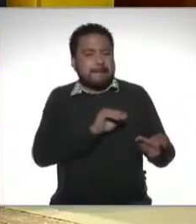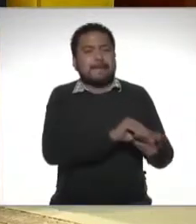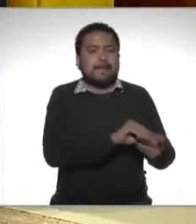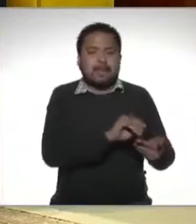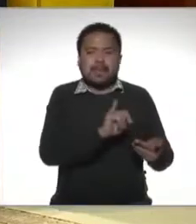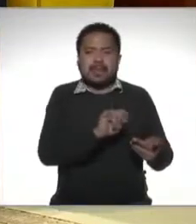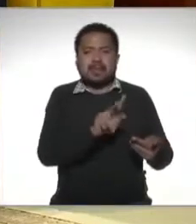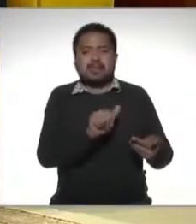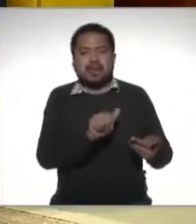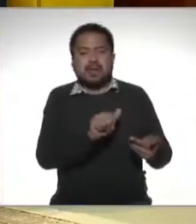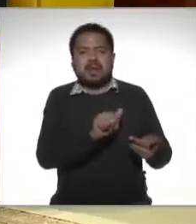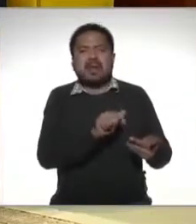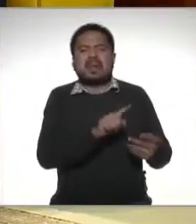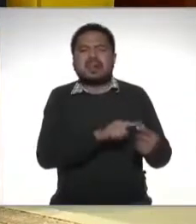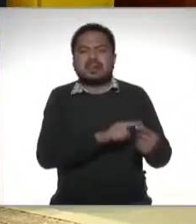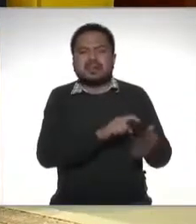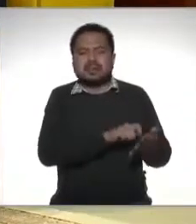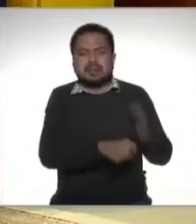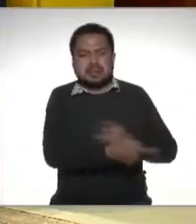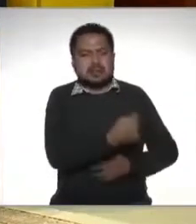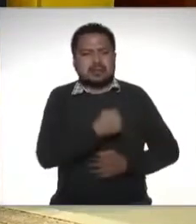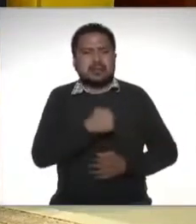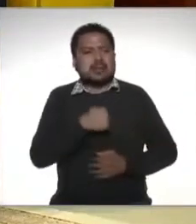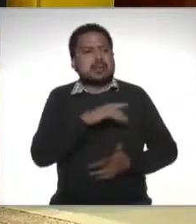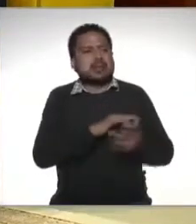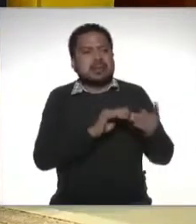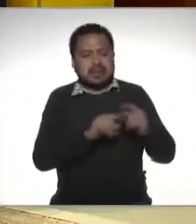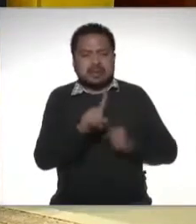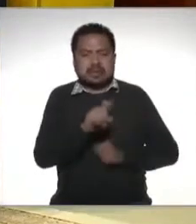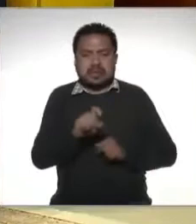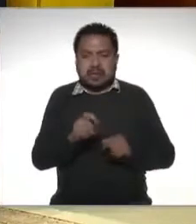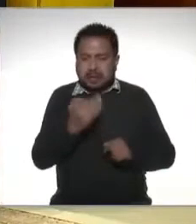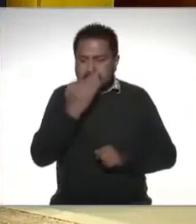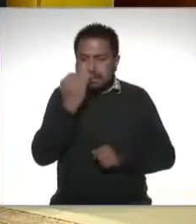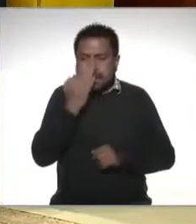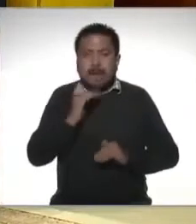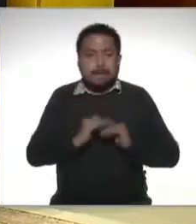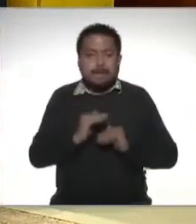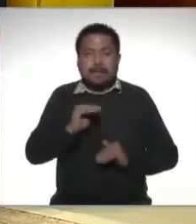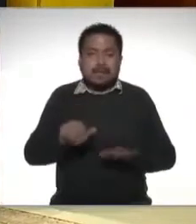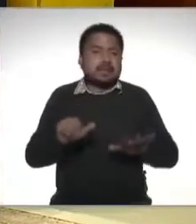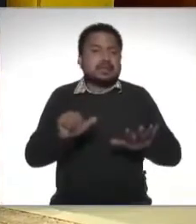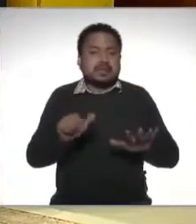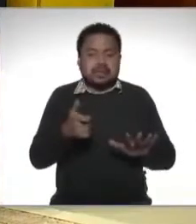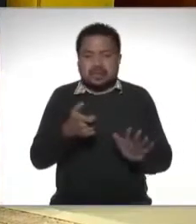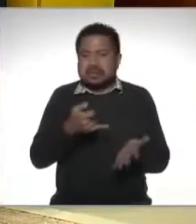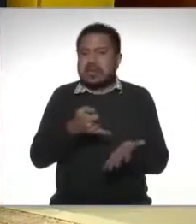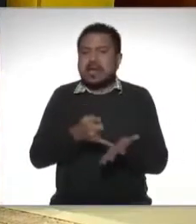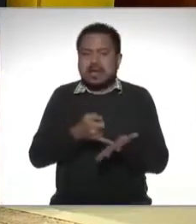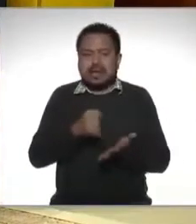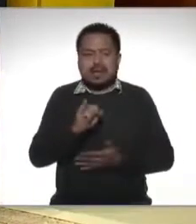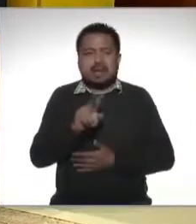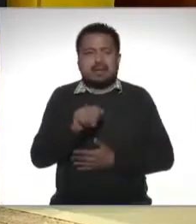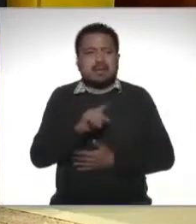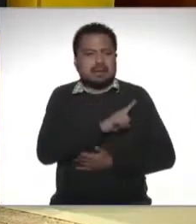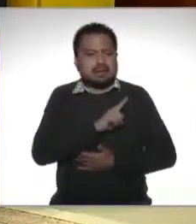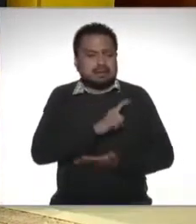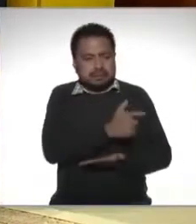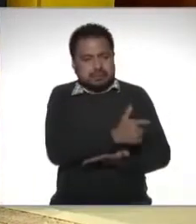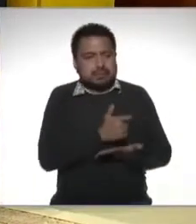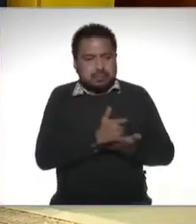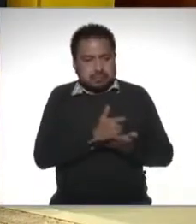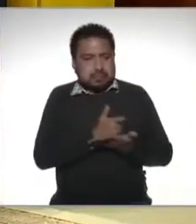el IVA a quien me lo compra entonces yo le digo son 100 pesos de mi maceta más 16 pesos de IVA que te tengo que cobrar